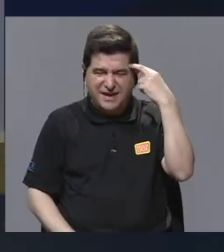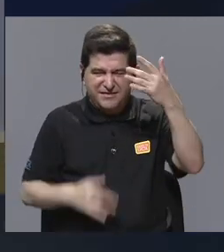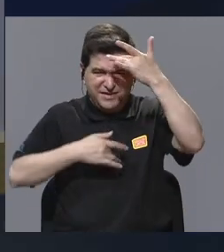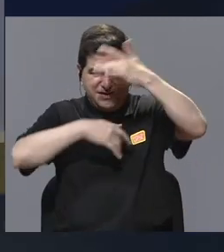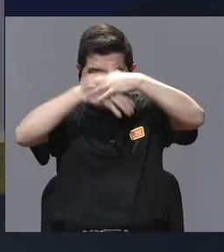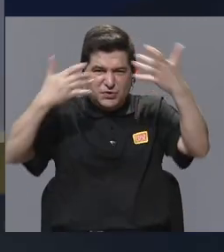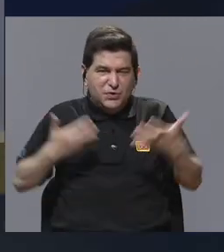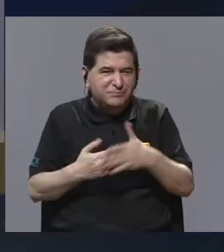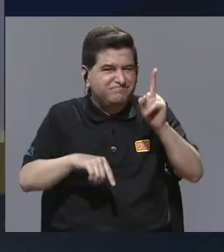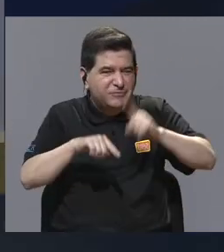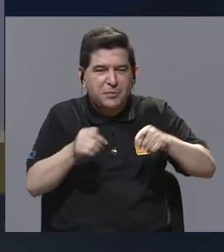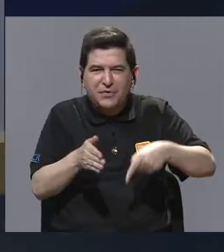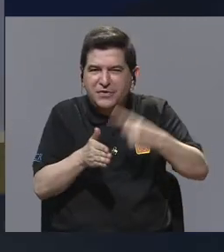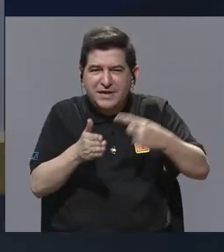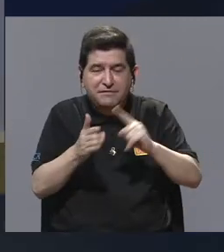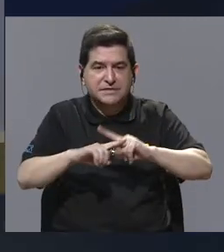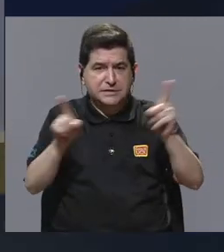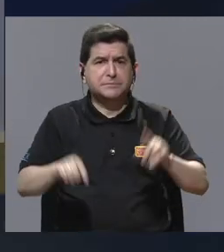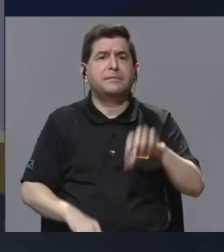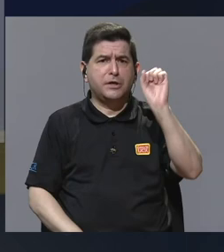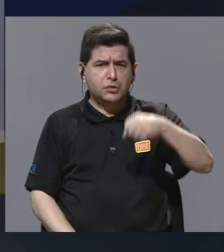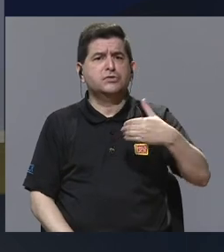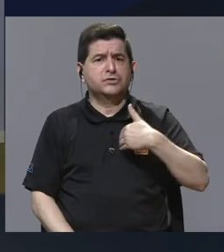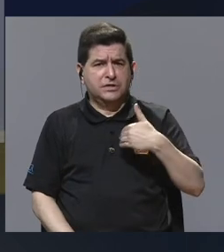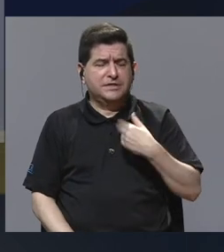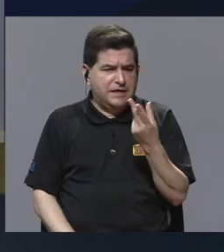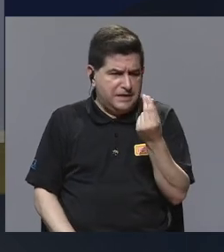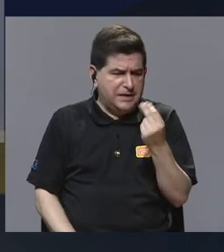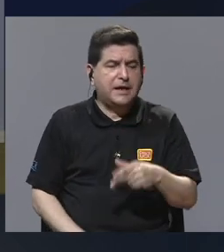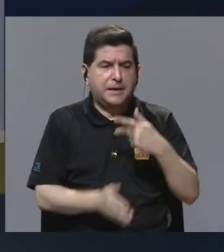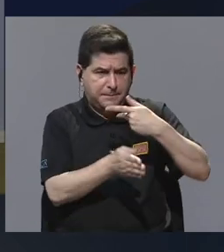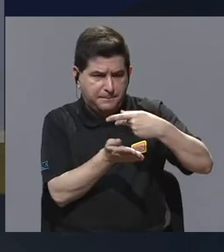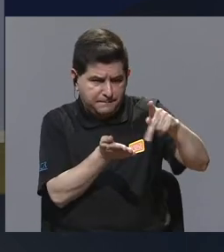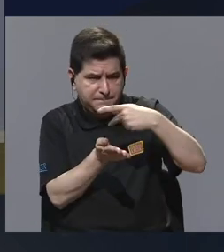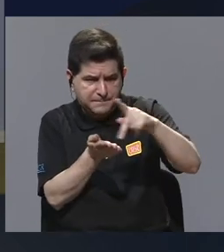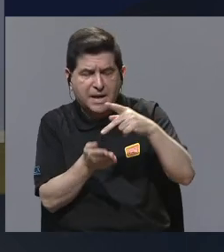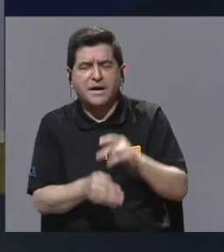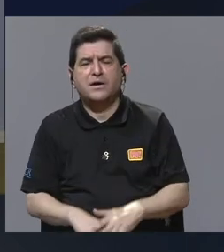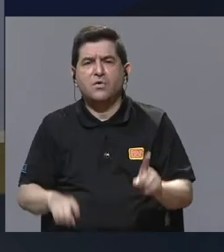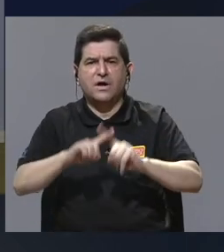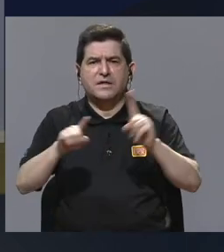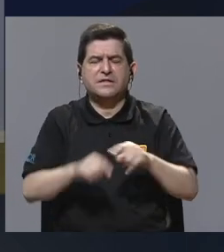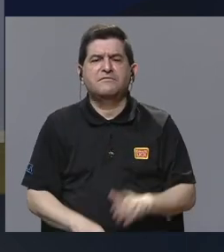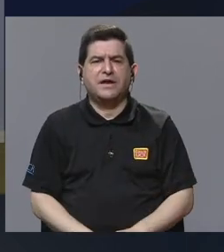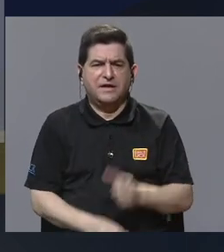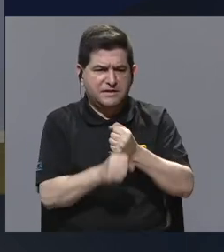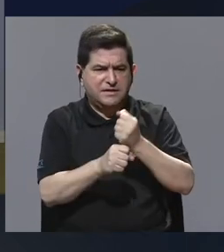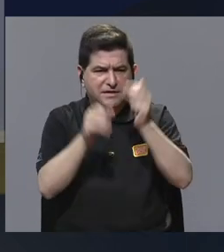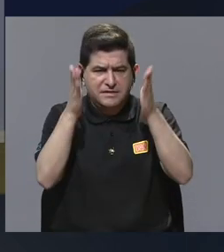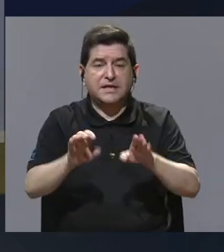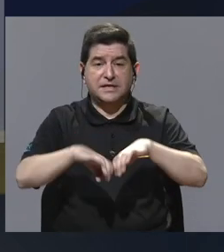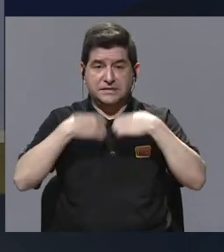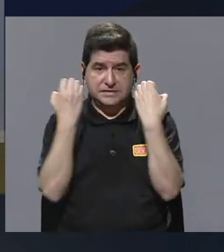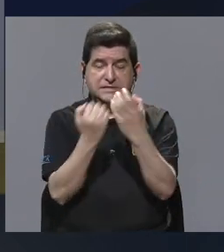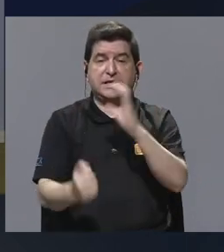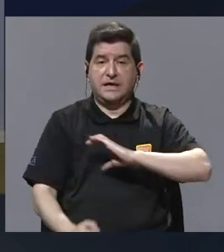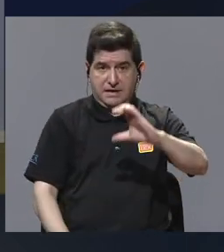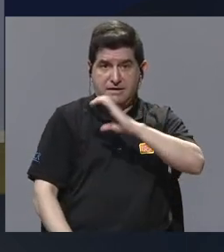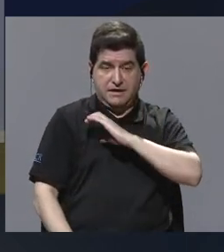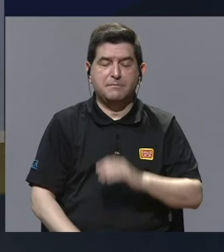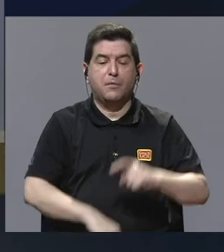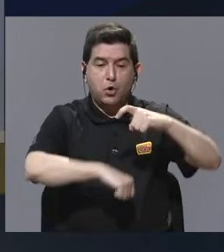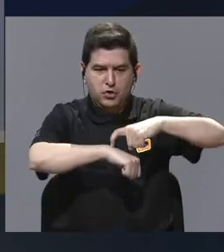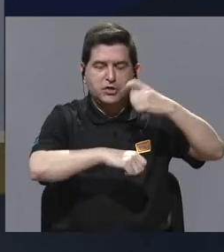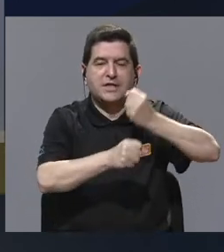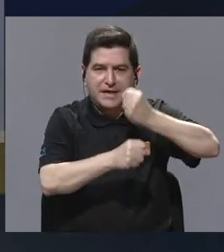pero algún nivel de soltura económica para remunerar adecuadamente a nuestros colaboradores, para conseguir equipo de calidad, para tener tiempo de